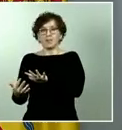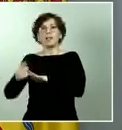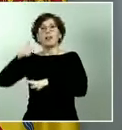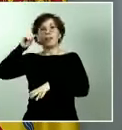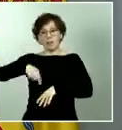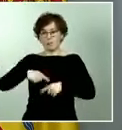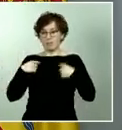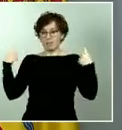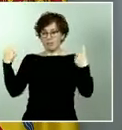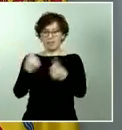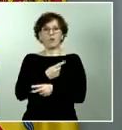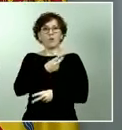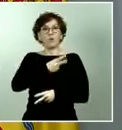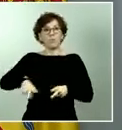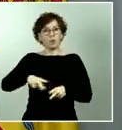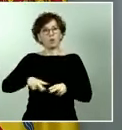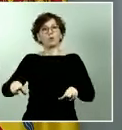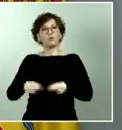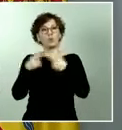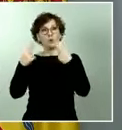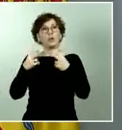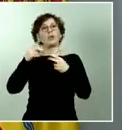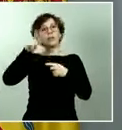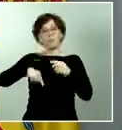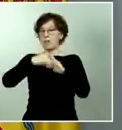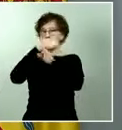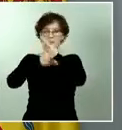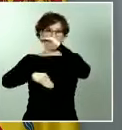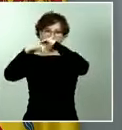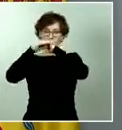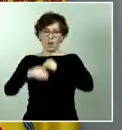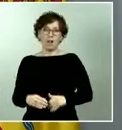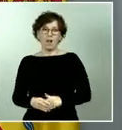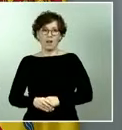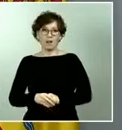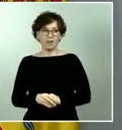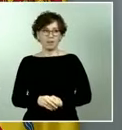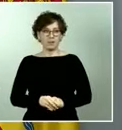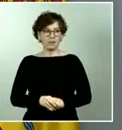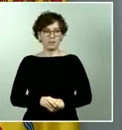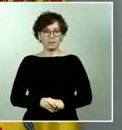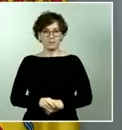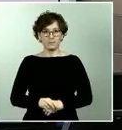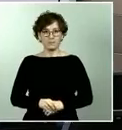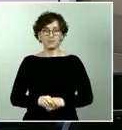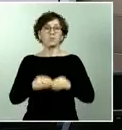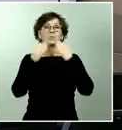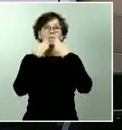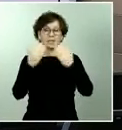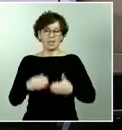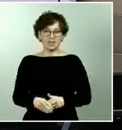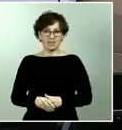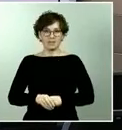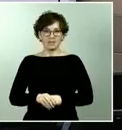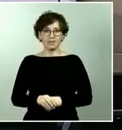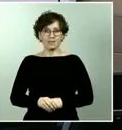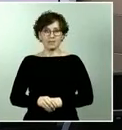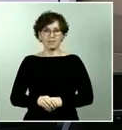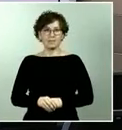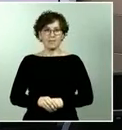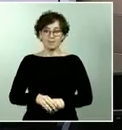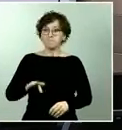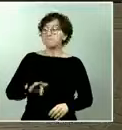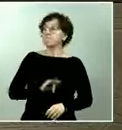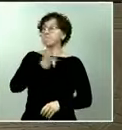actores sociales, de actores institucionales. Muchas gracias y lo mejor para todos. Ministro de Transportes, Movilidad y